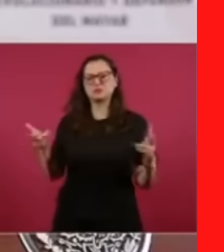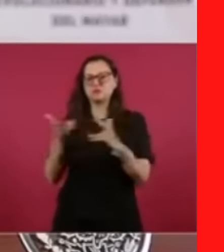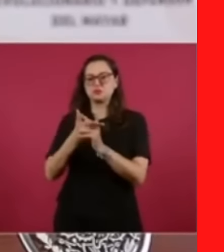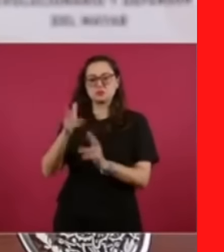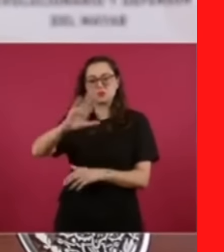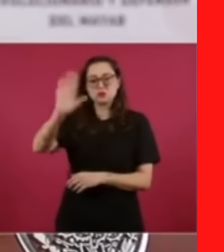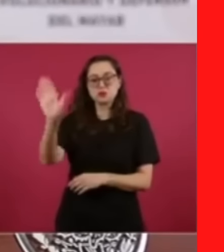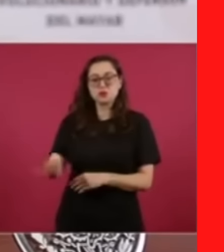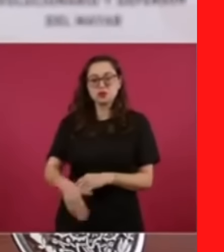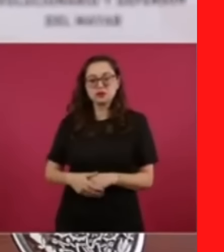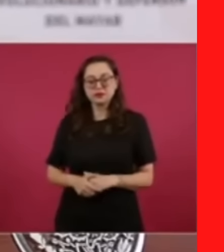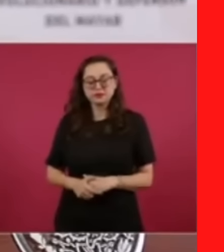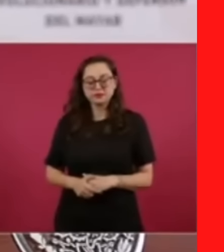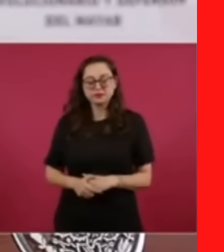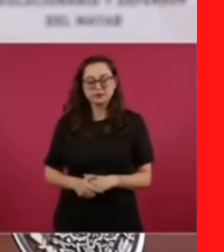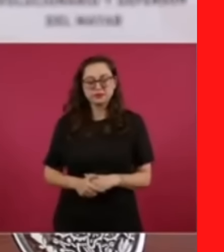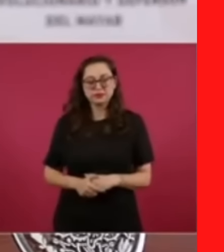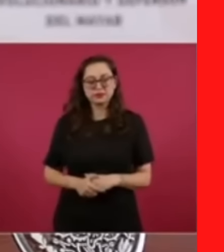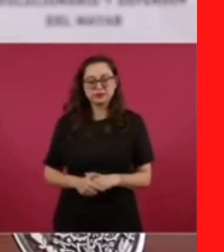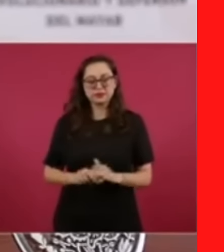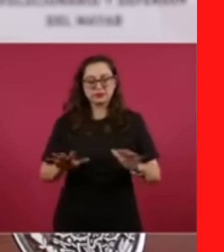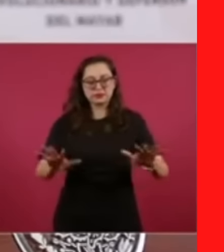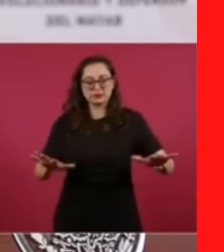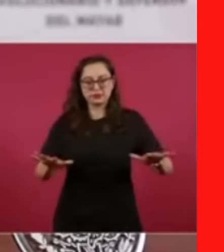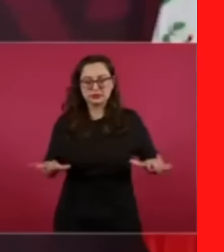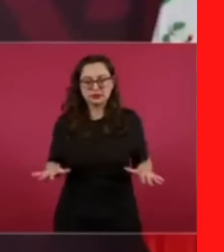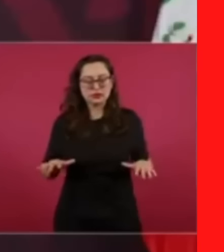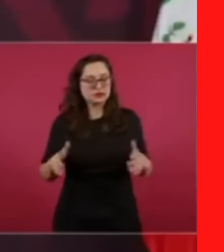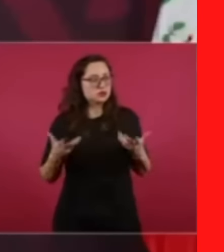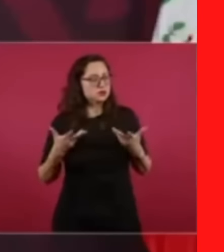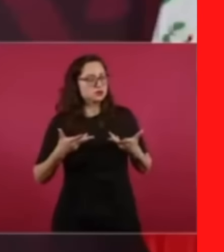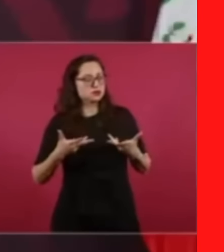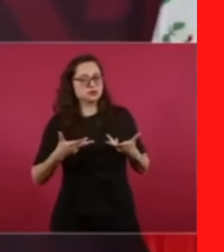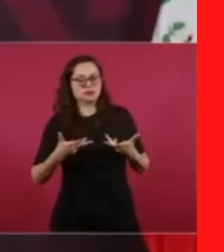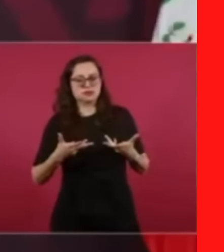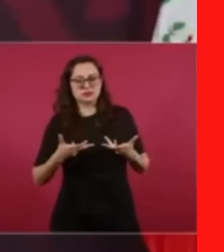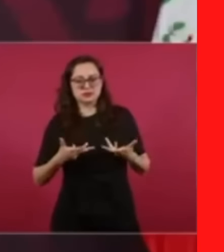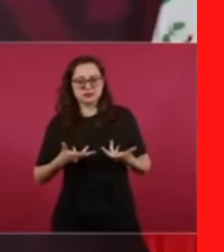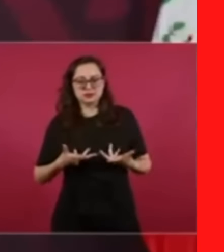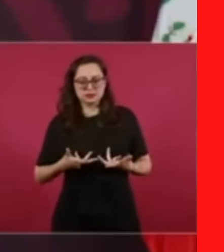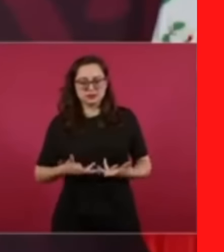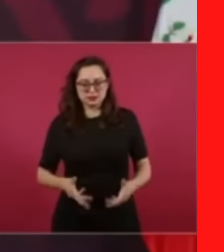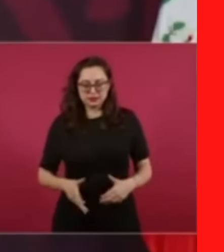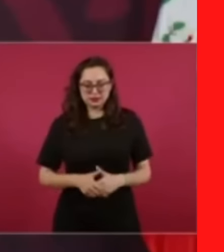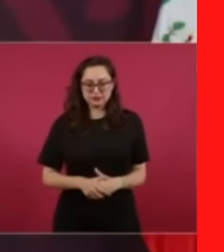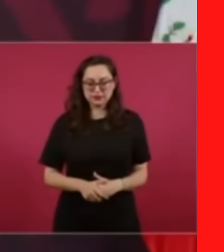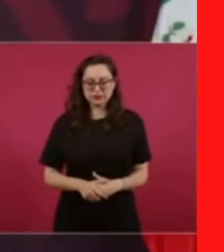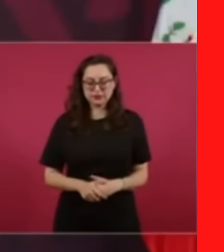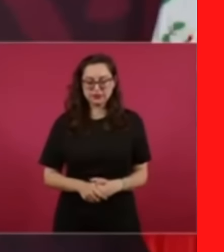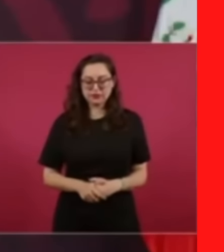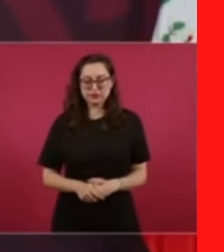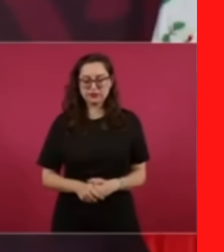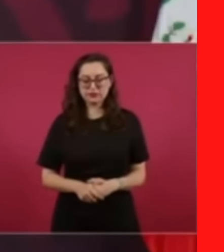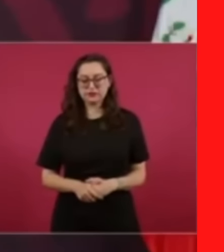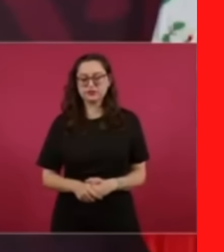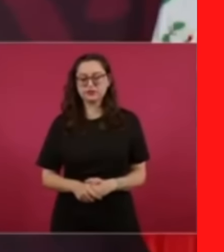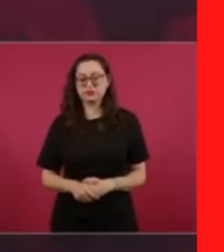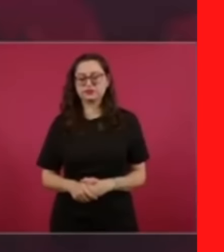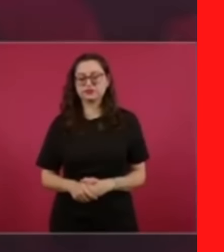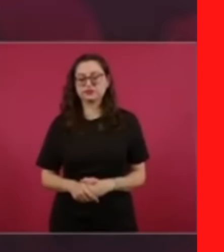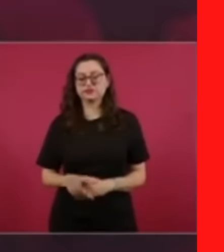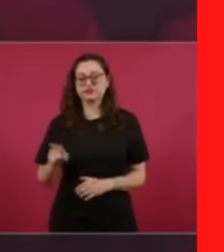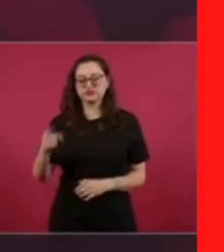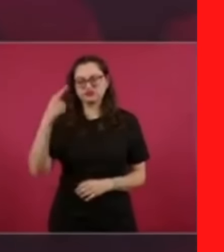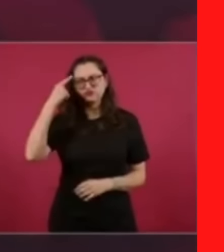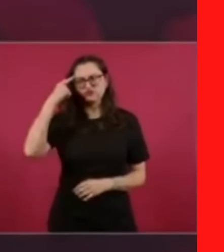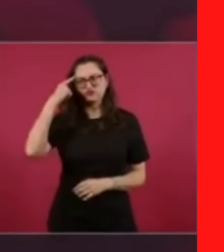misa, de manera atroz y cobarde, por ser consecuente